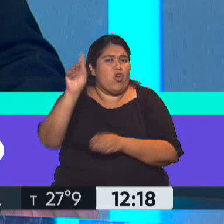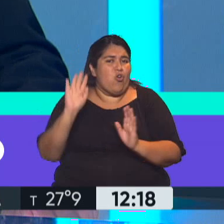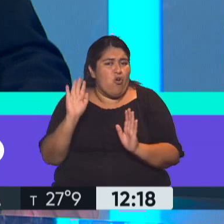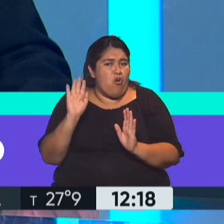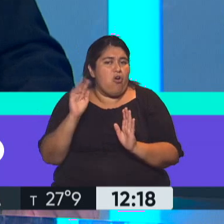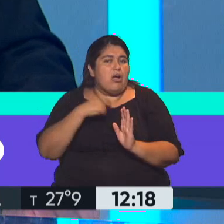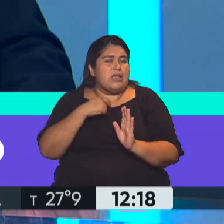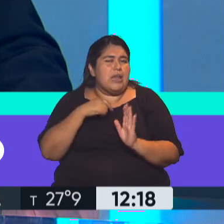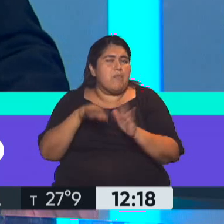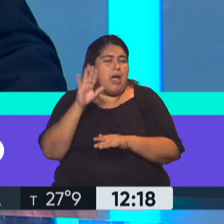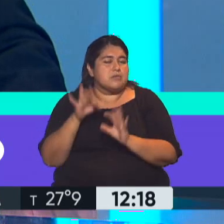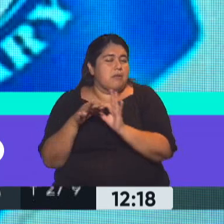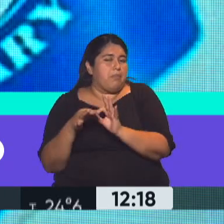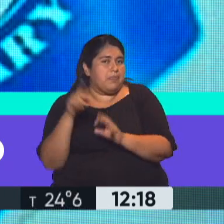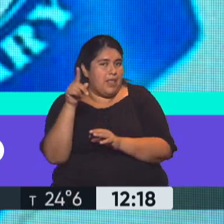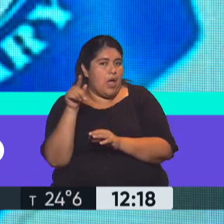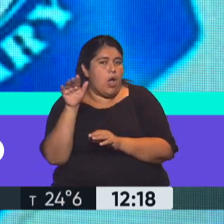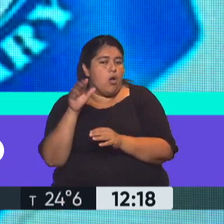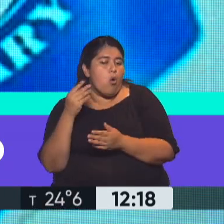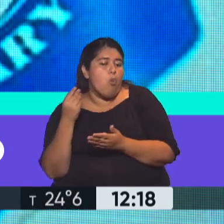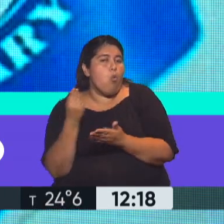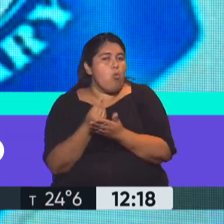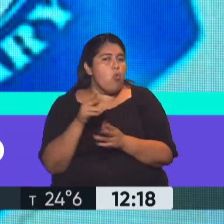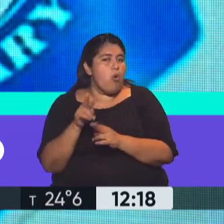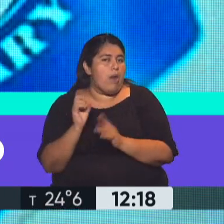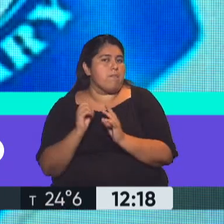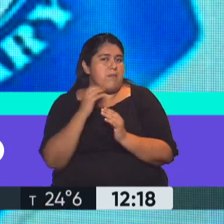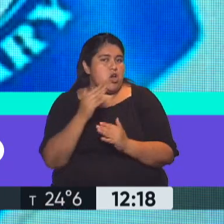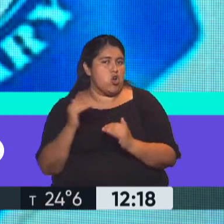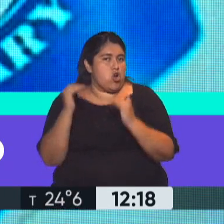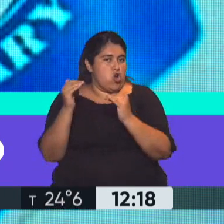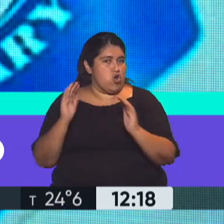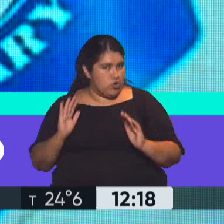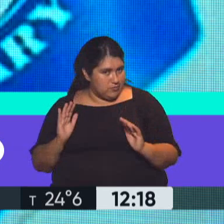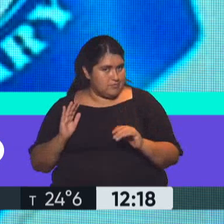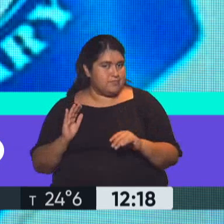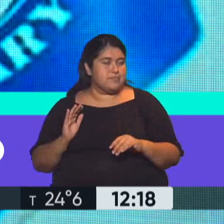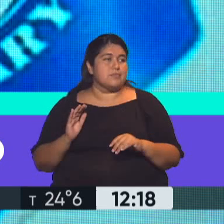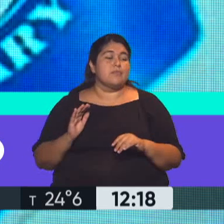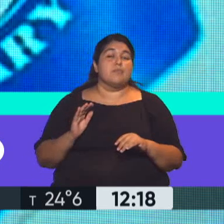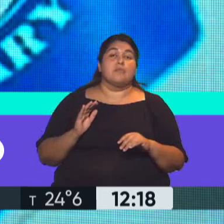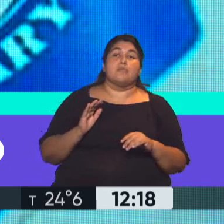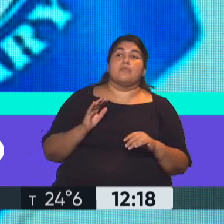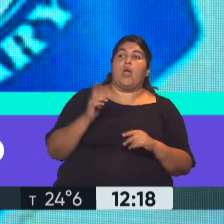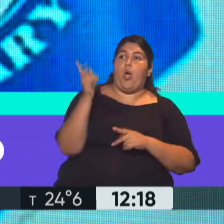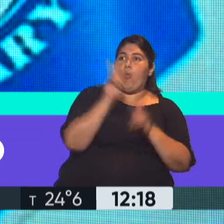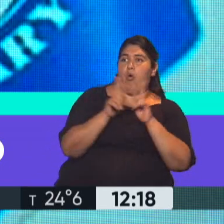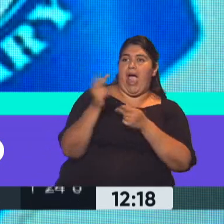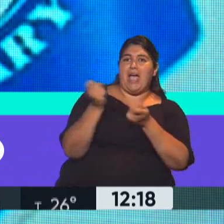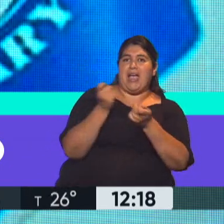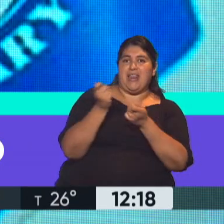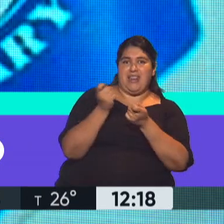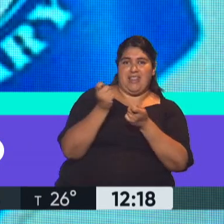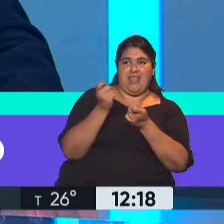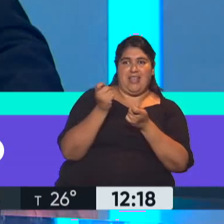cada vez una parte más importante del fondo. También se puede interpretar que el acuerdo, la aceleración de las negociaciones estaba vinculado